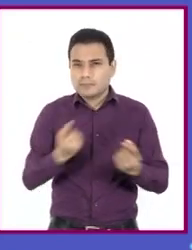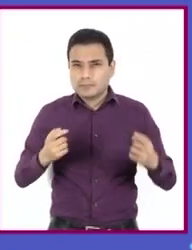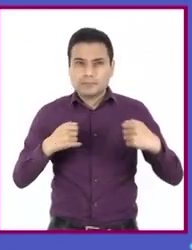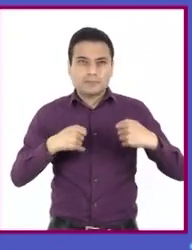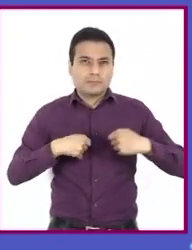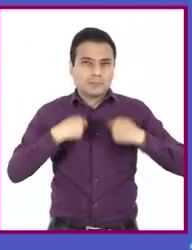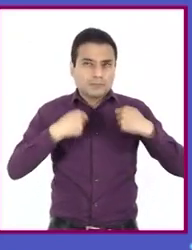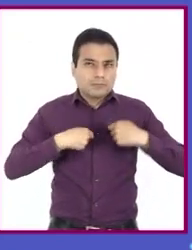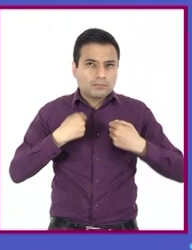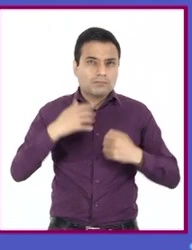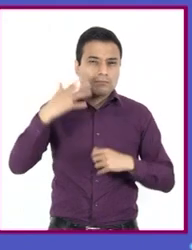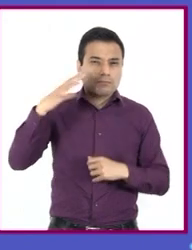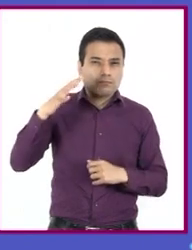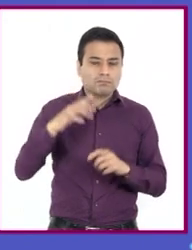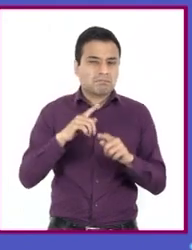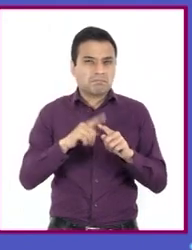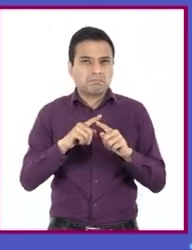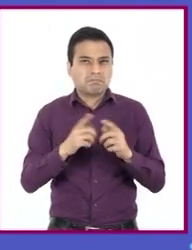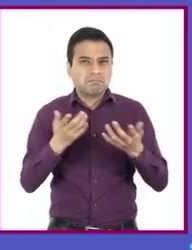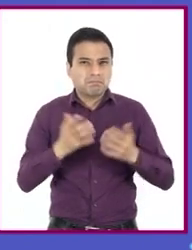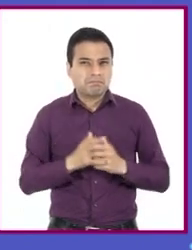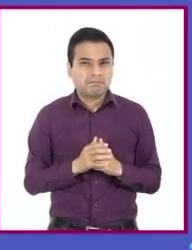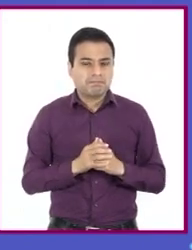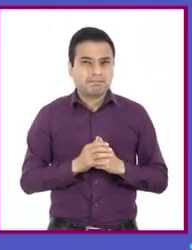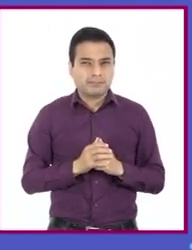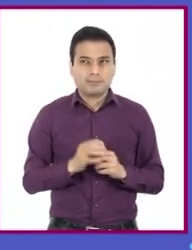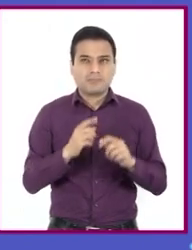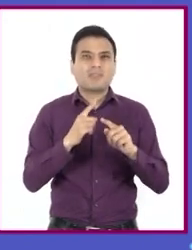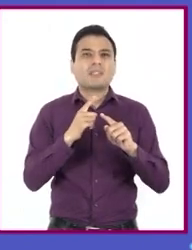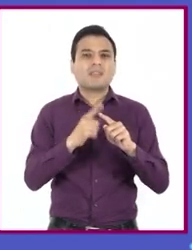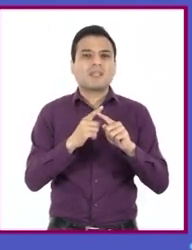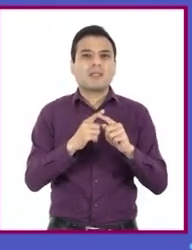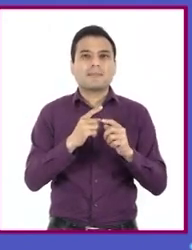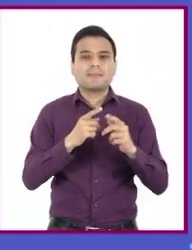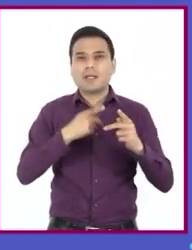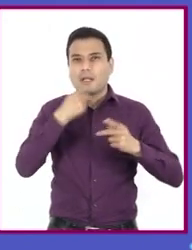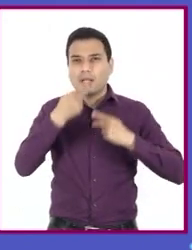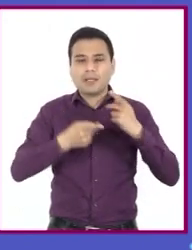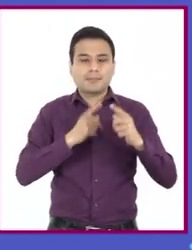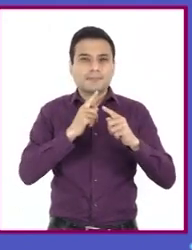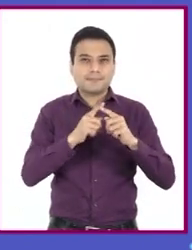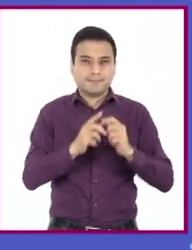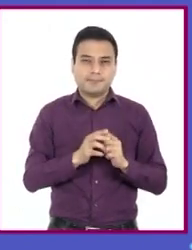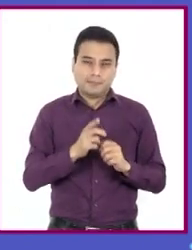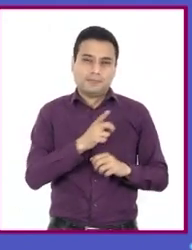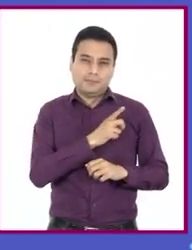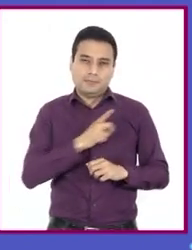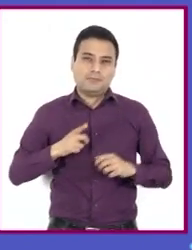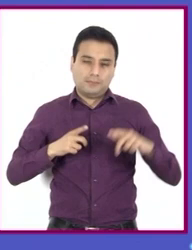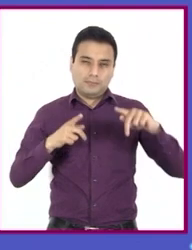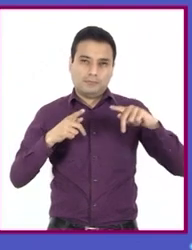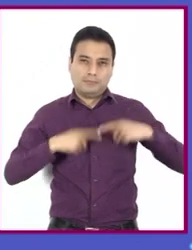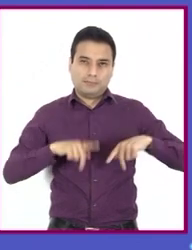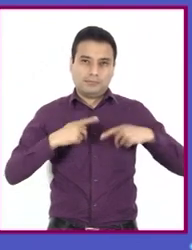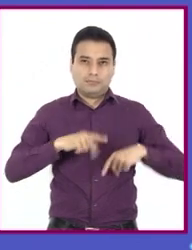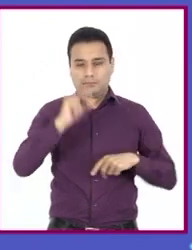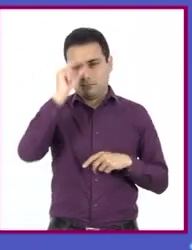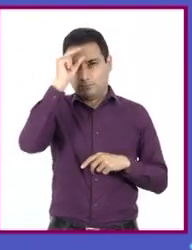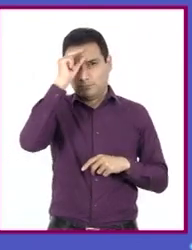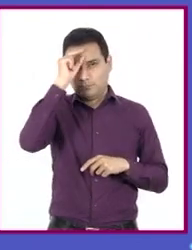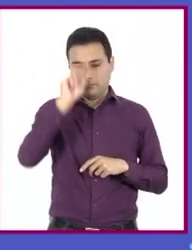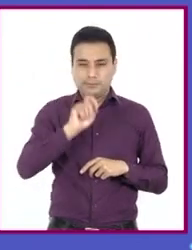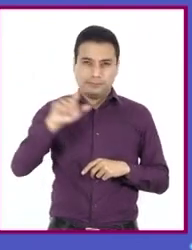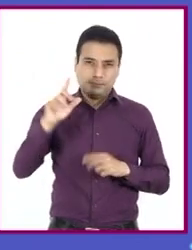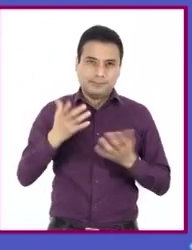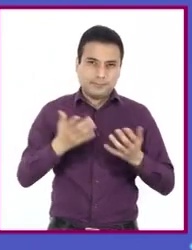que se considere importante informar. El emisor, ya que es preferible que sea alguien especialista en el tema. El acceso al